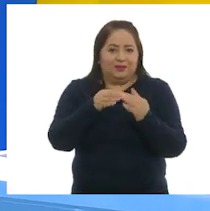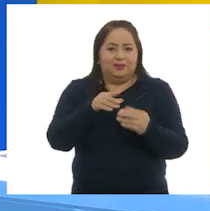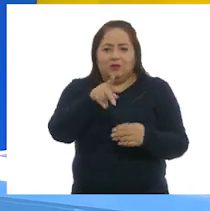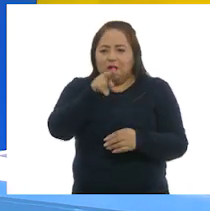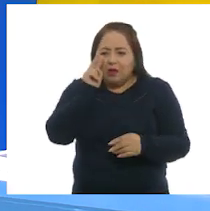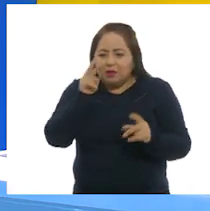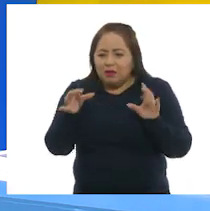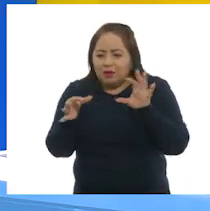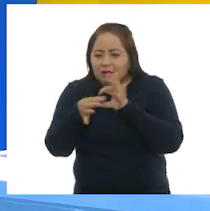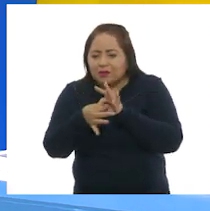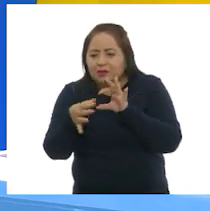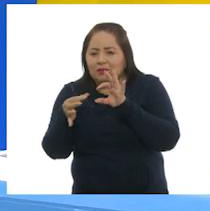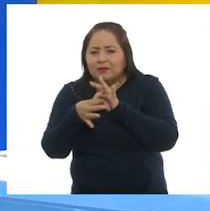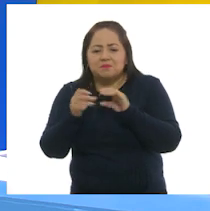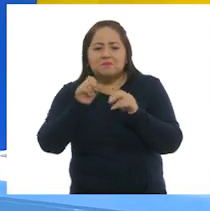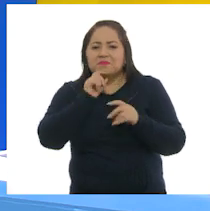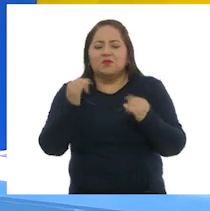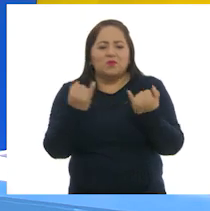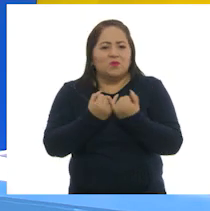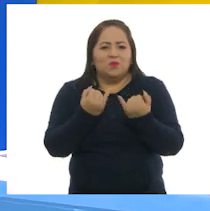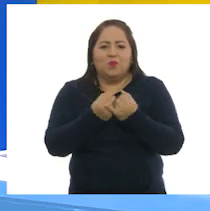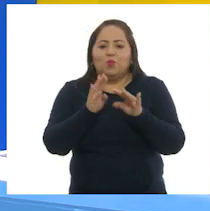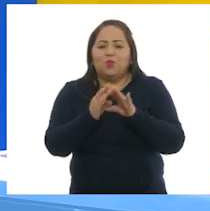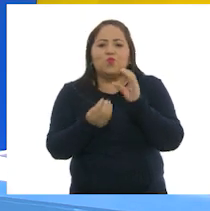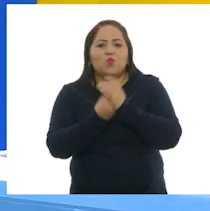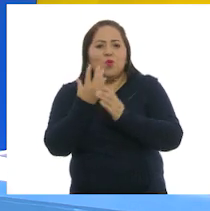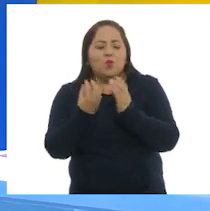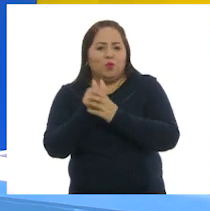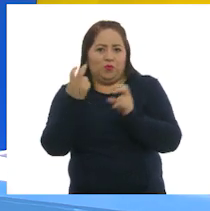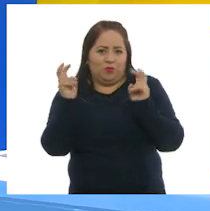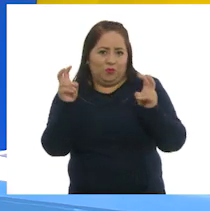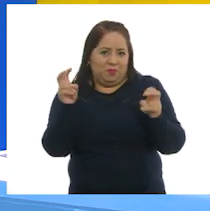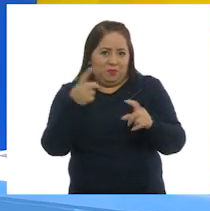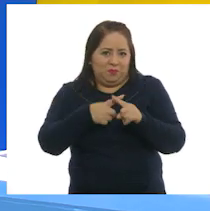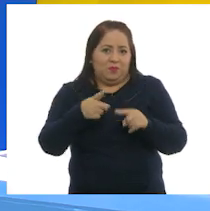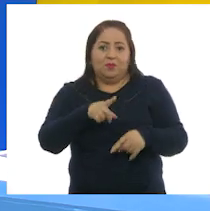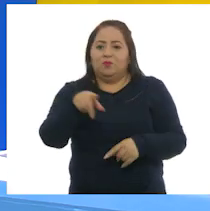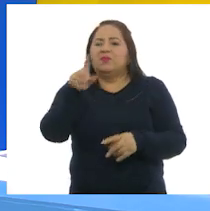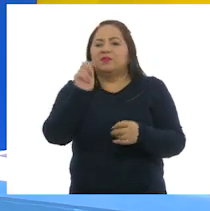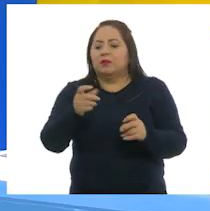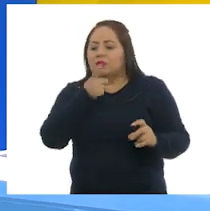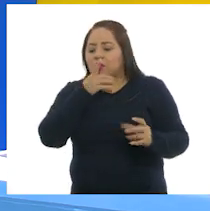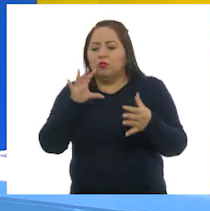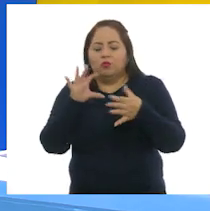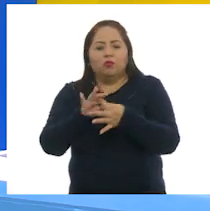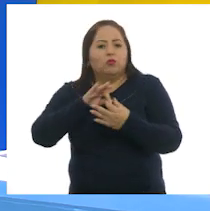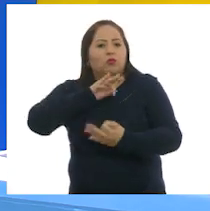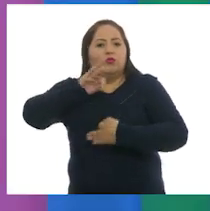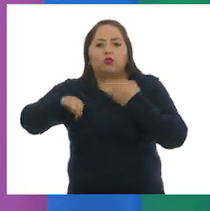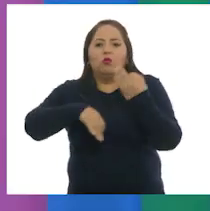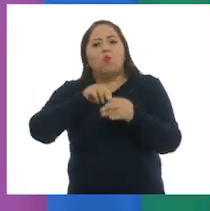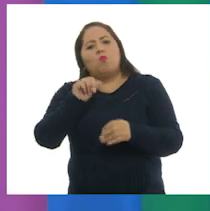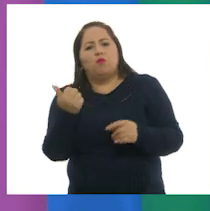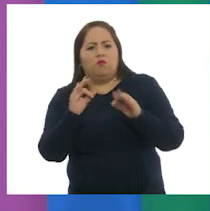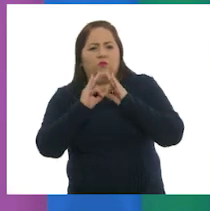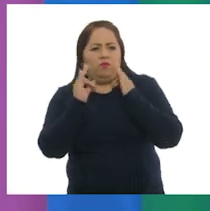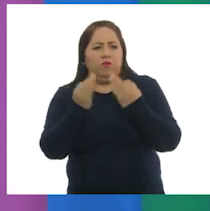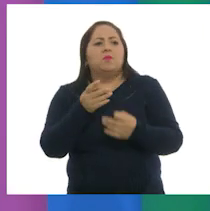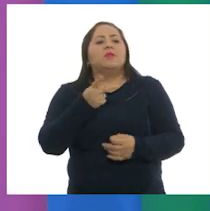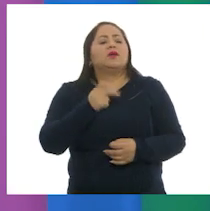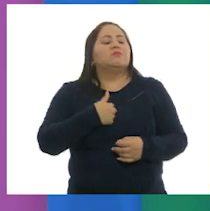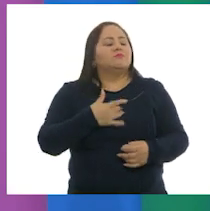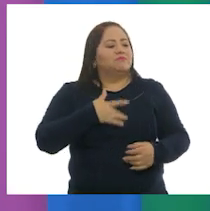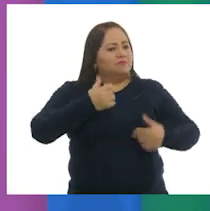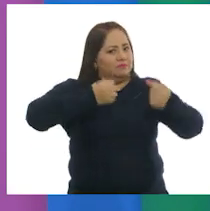relacionen de la misma manera cada nuevo tema, pues todos están ligados de una u otra forma. Estoy